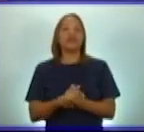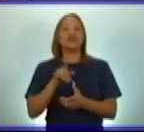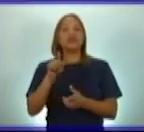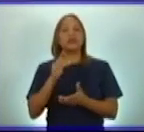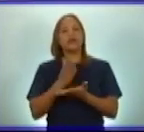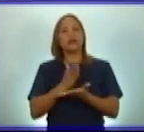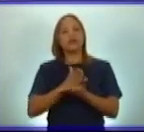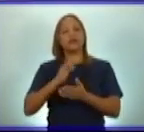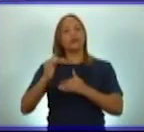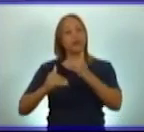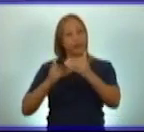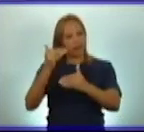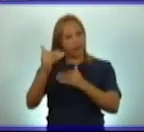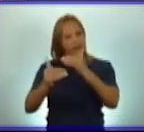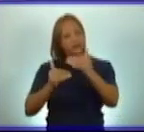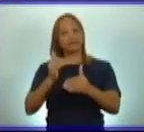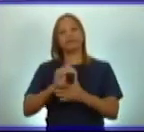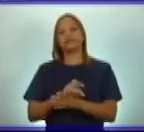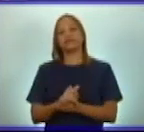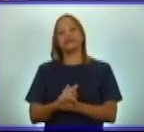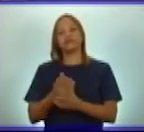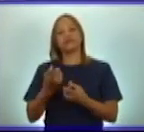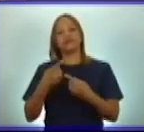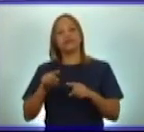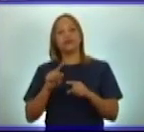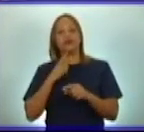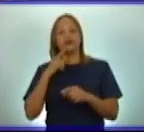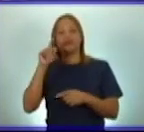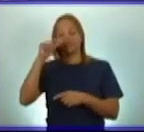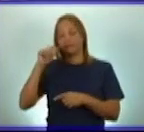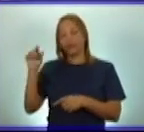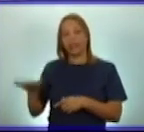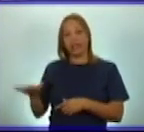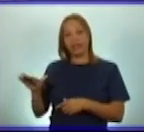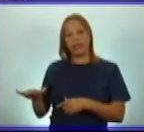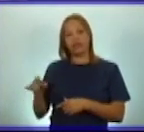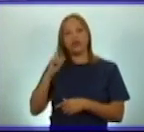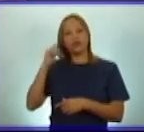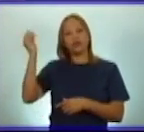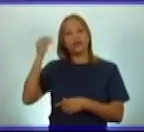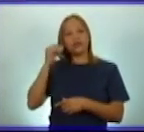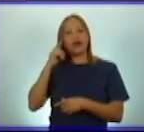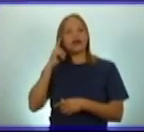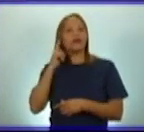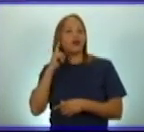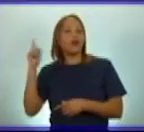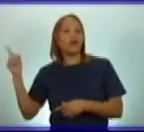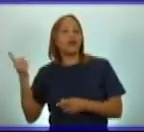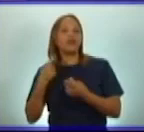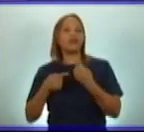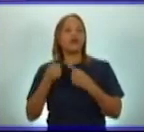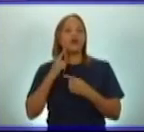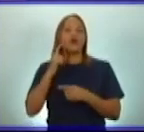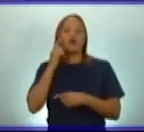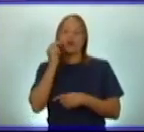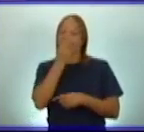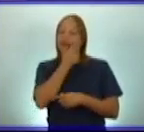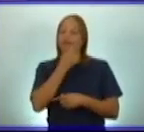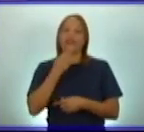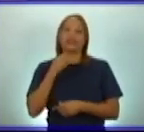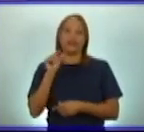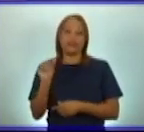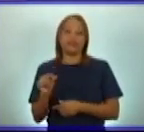más adelante. Pero desde pequeños, ustedes conocen a nuestro José Martí.